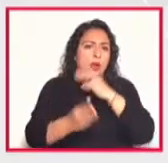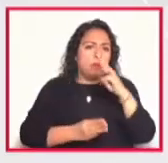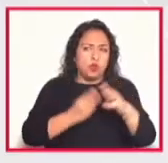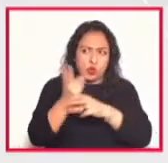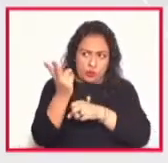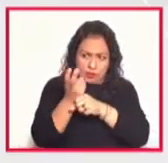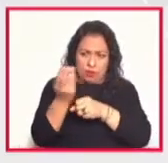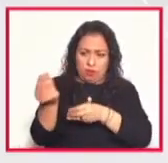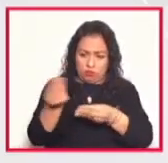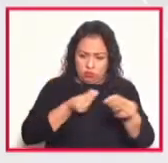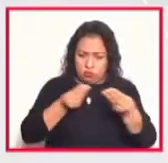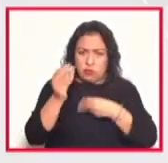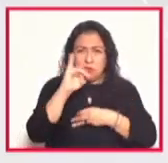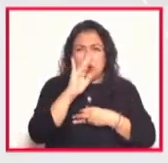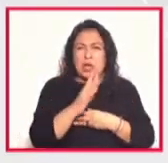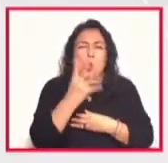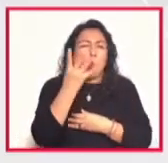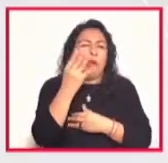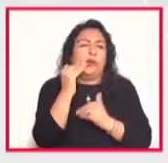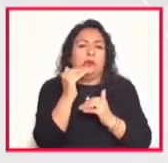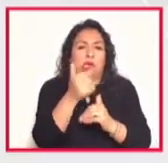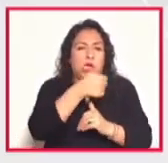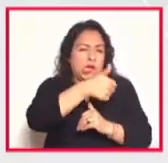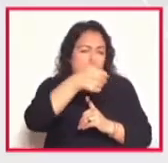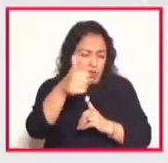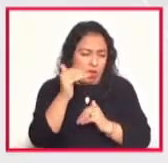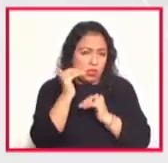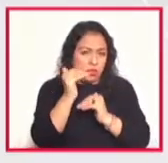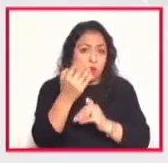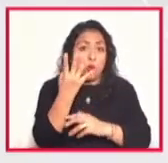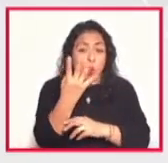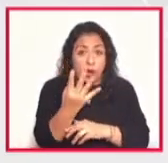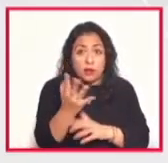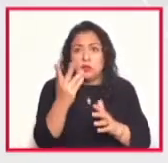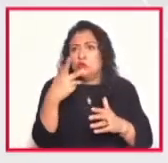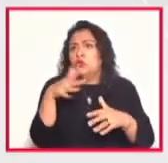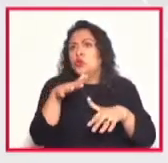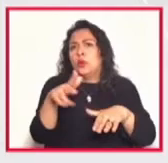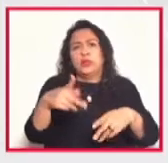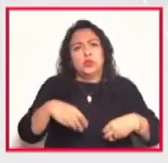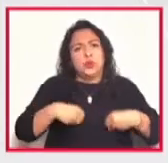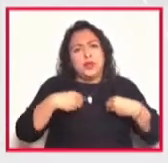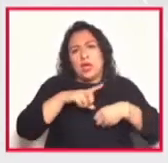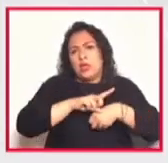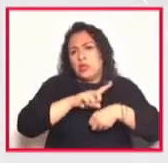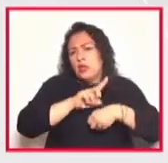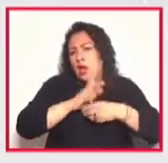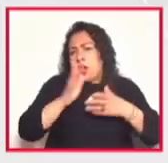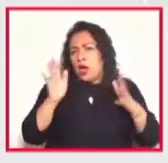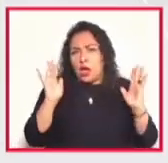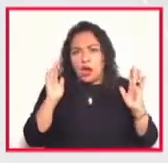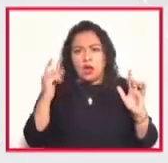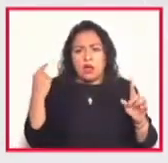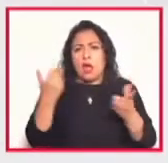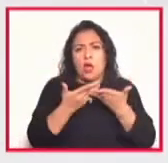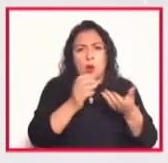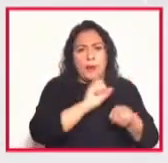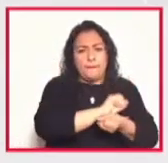imágenes hasta cuatro imágenes cada una de su vida cotidiana de su día a día durante la pandemia.